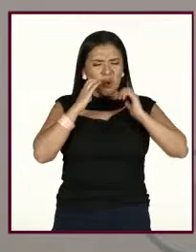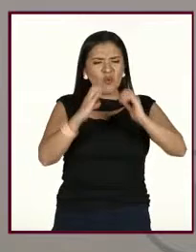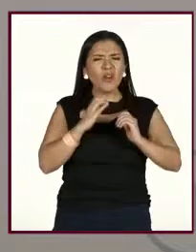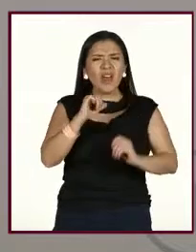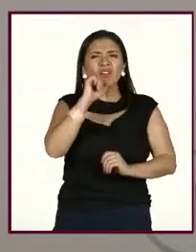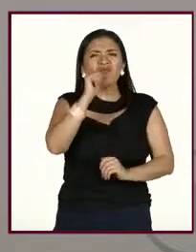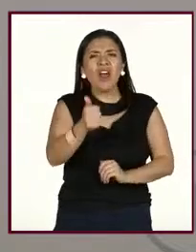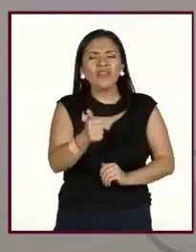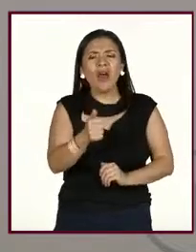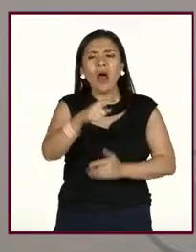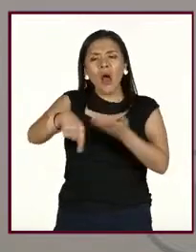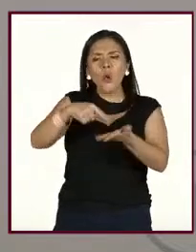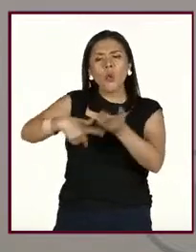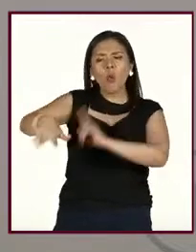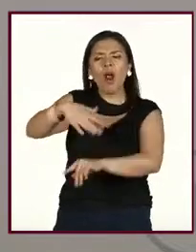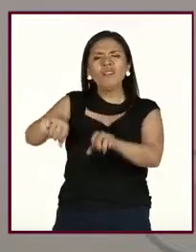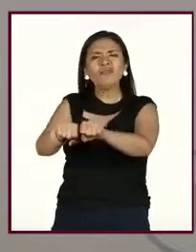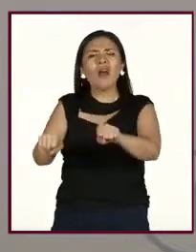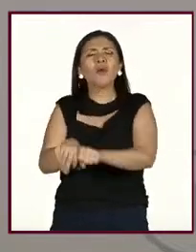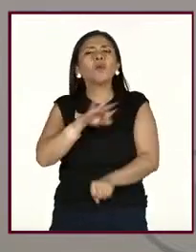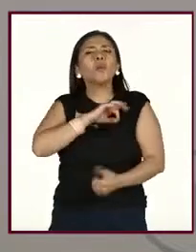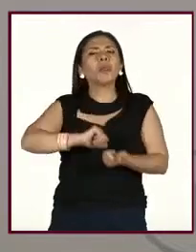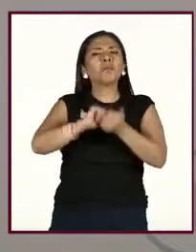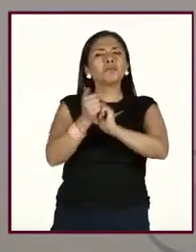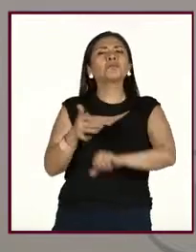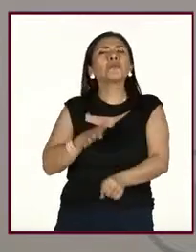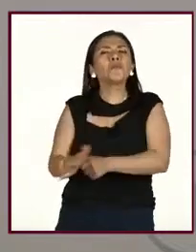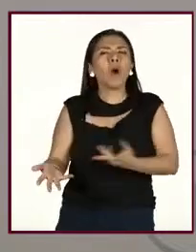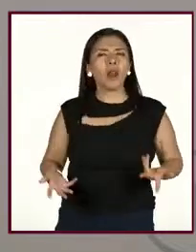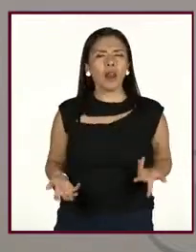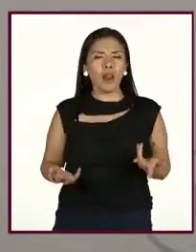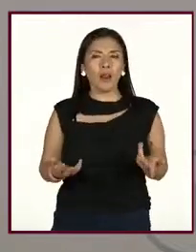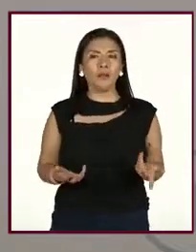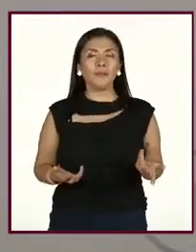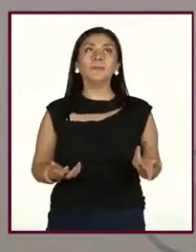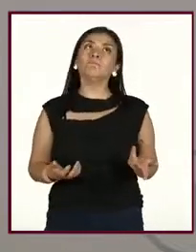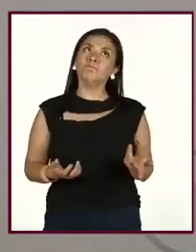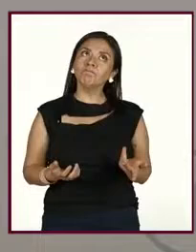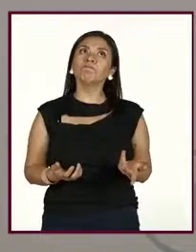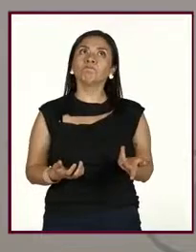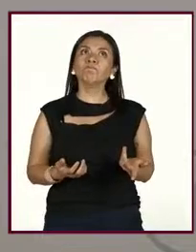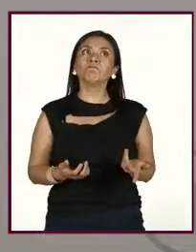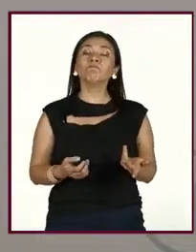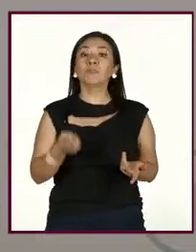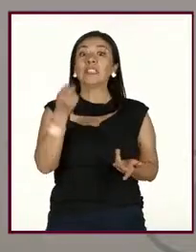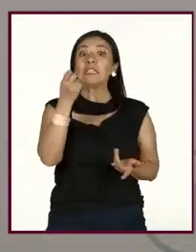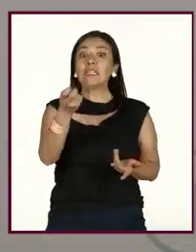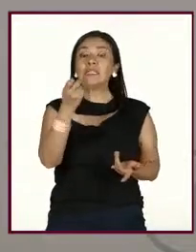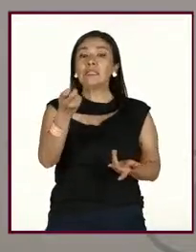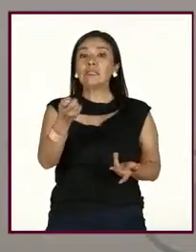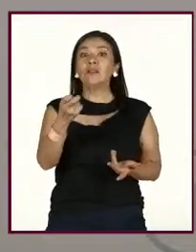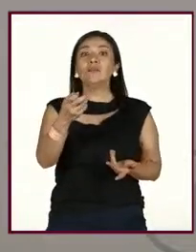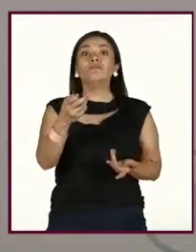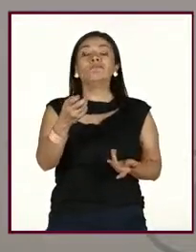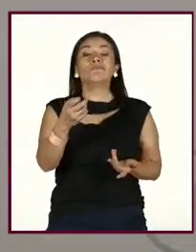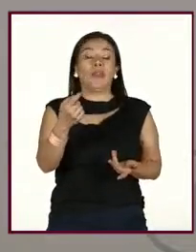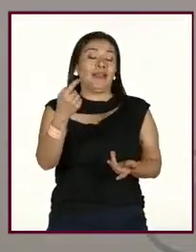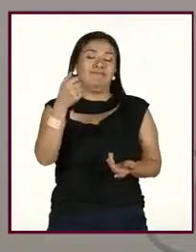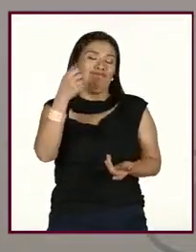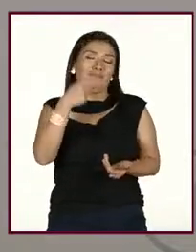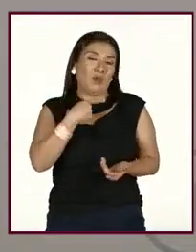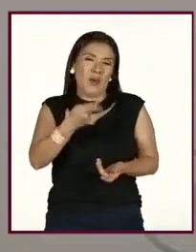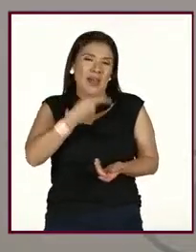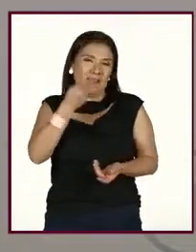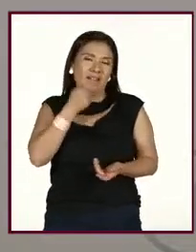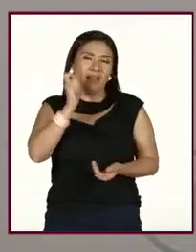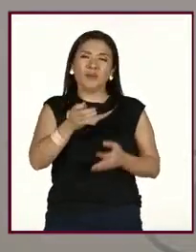Ay, pues, como les mencionaba, justamente se predica con el ejemplo.